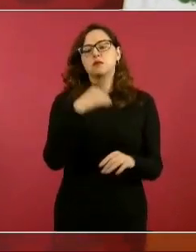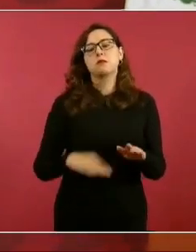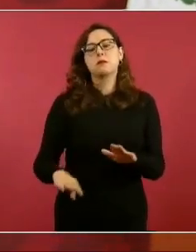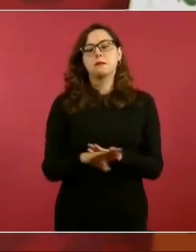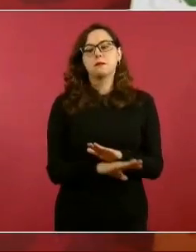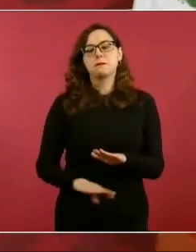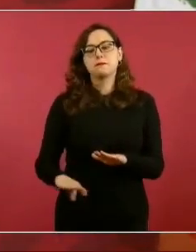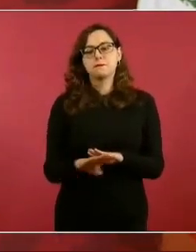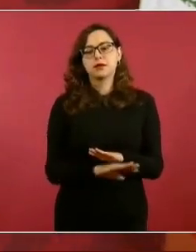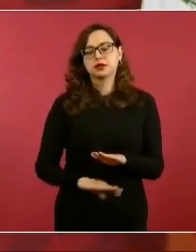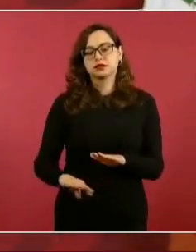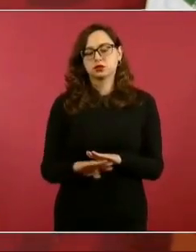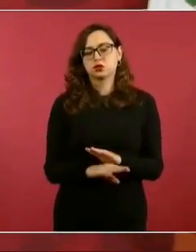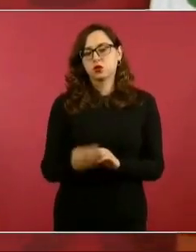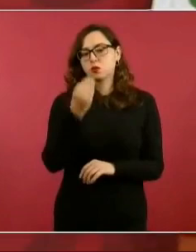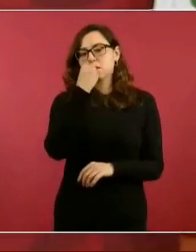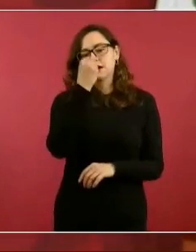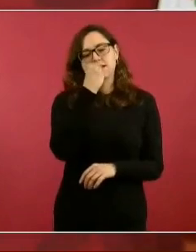alimentos.